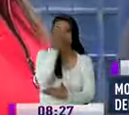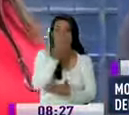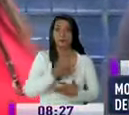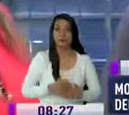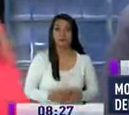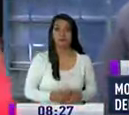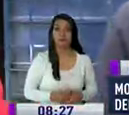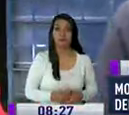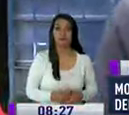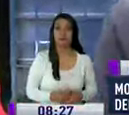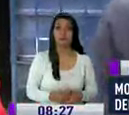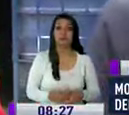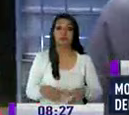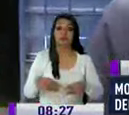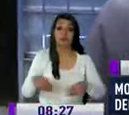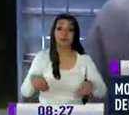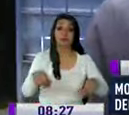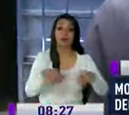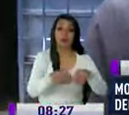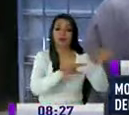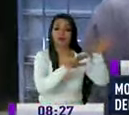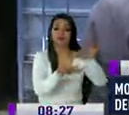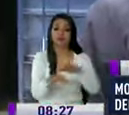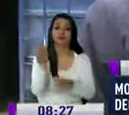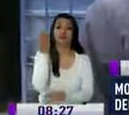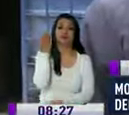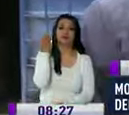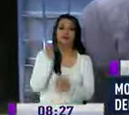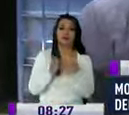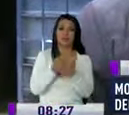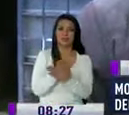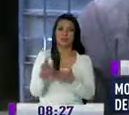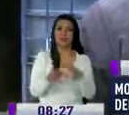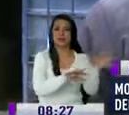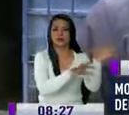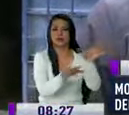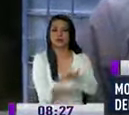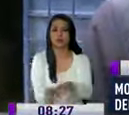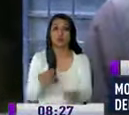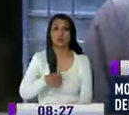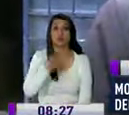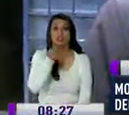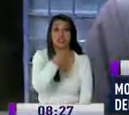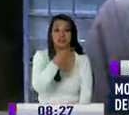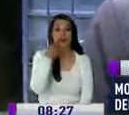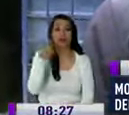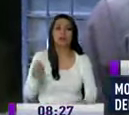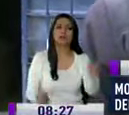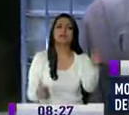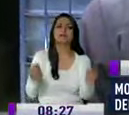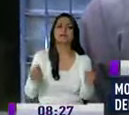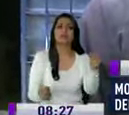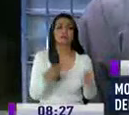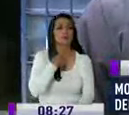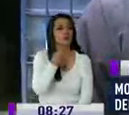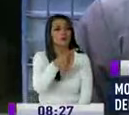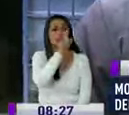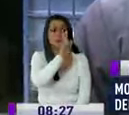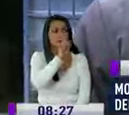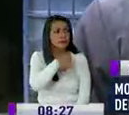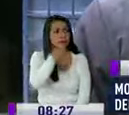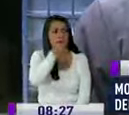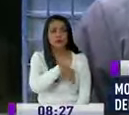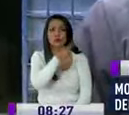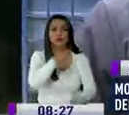esta tierra fue votada este fin de semana y se le dijo al señor de la volqueta que no